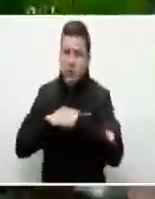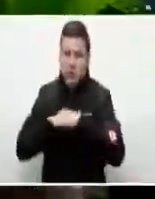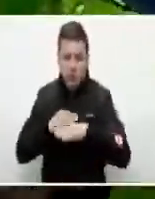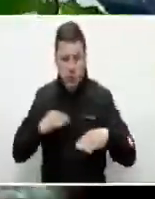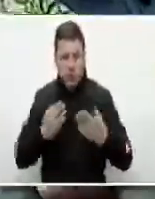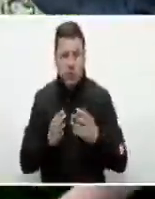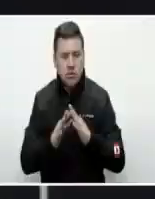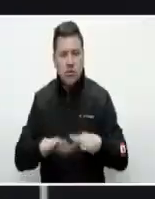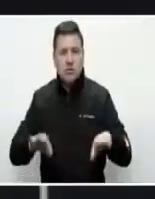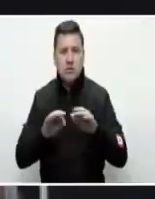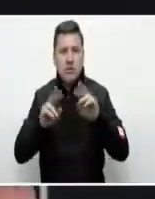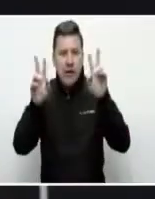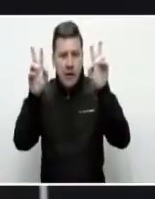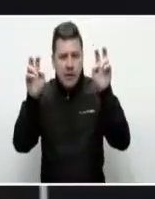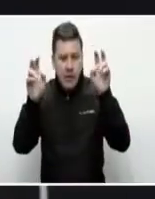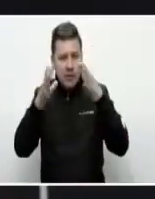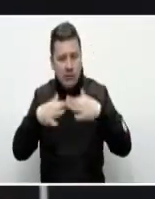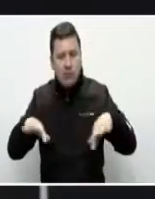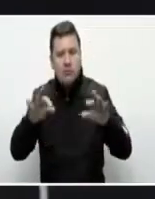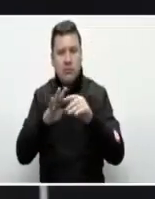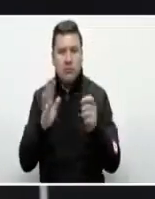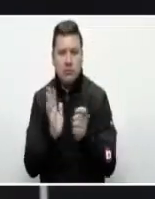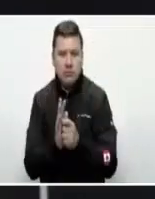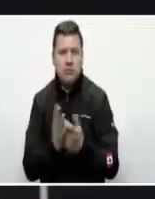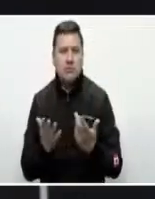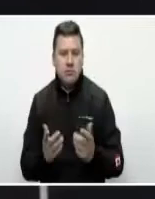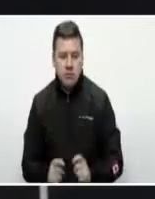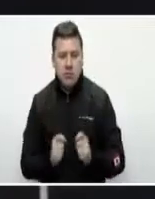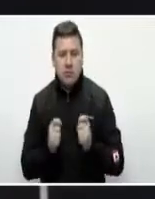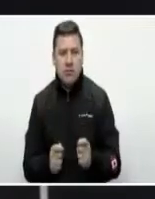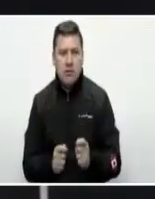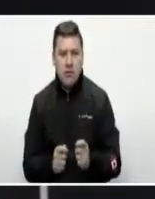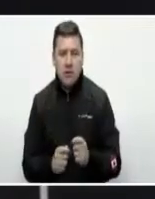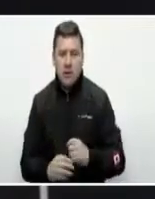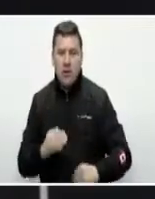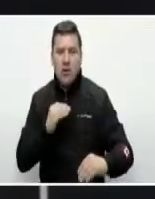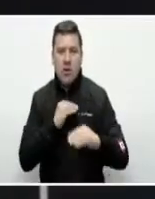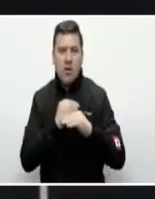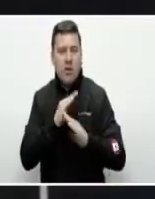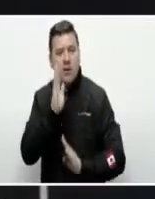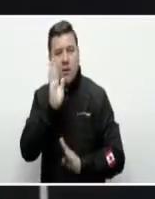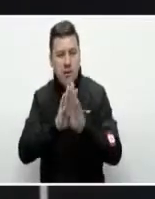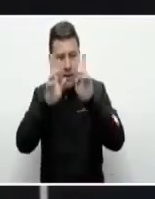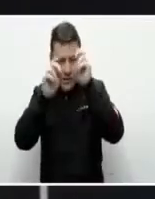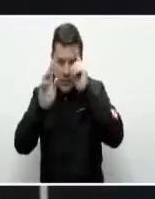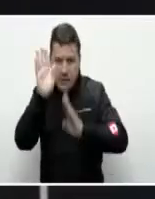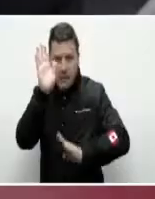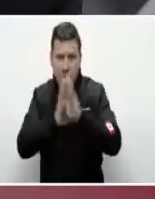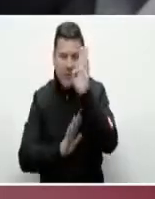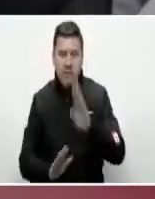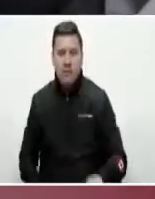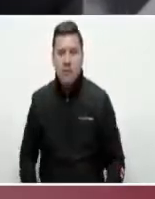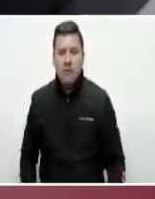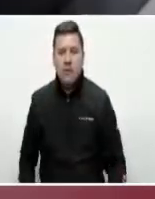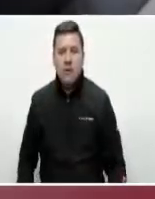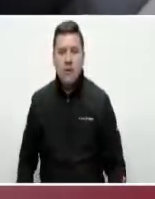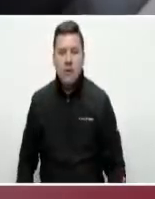la priorización de temas es fundamental para dar ese salto cualitativo en el desarrollo del tema del emprendimiento en el país.